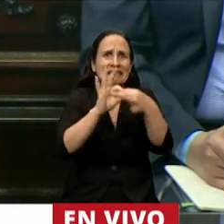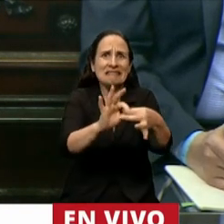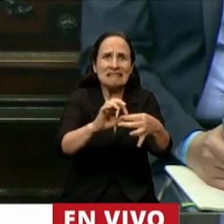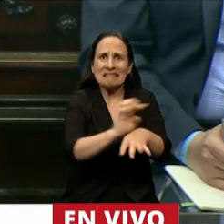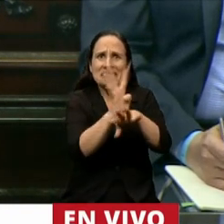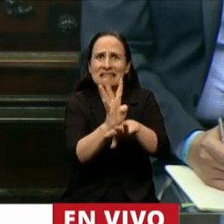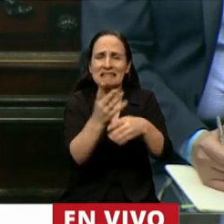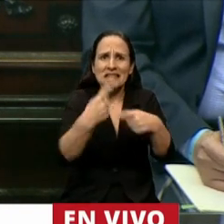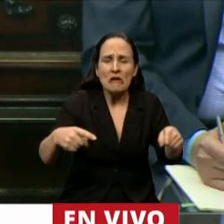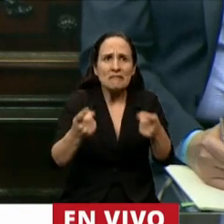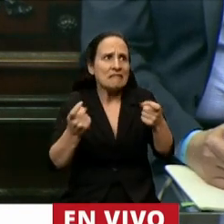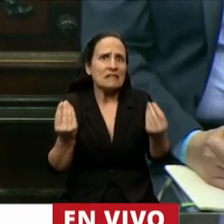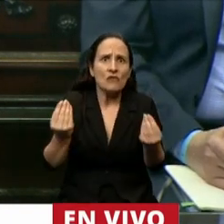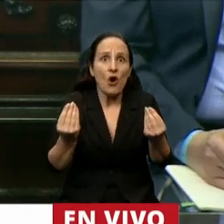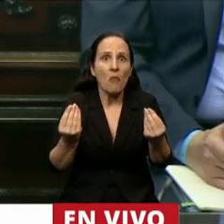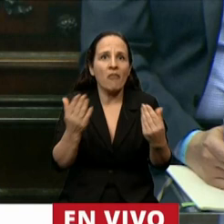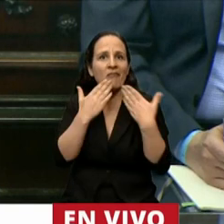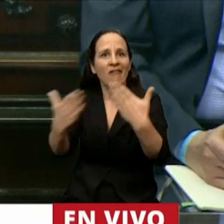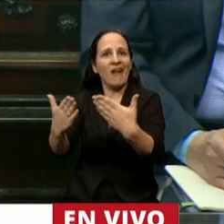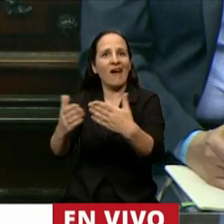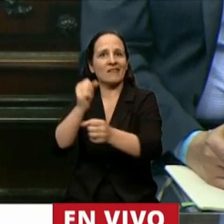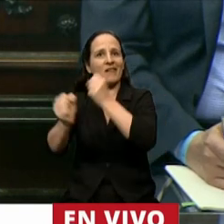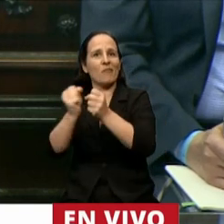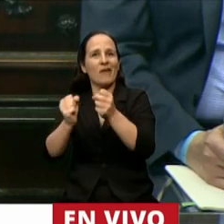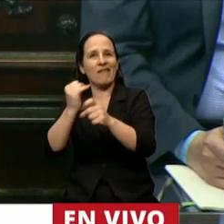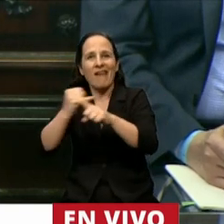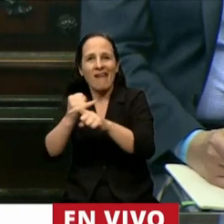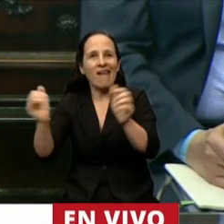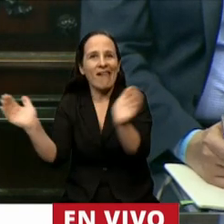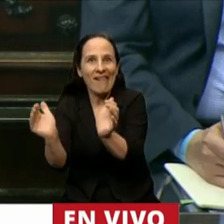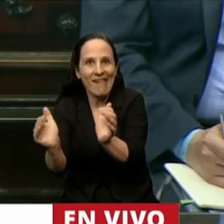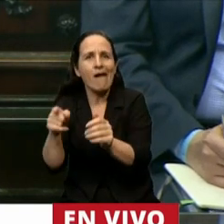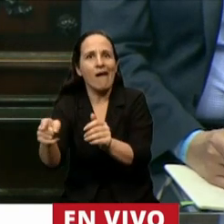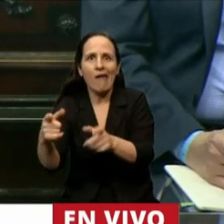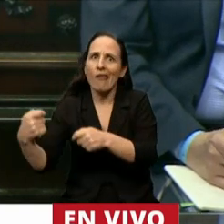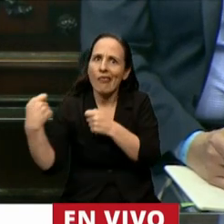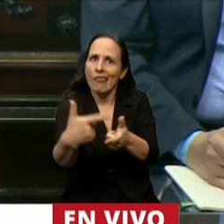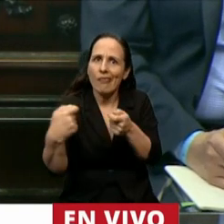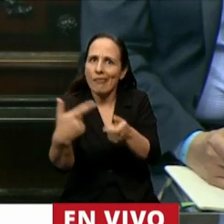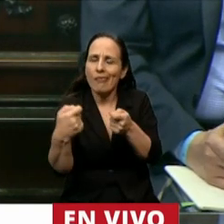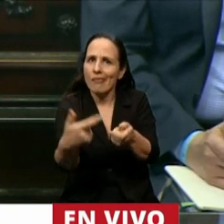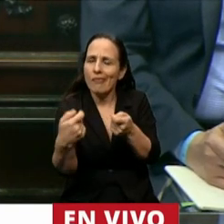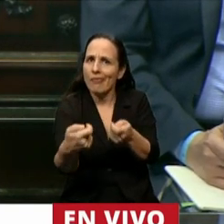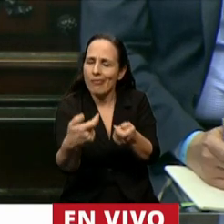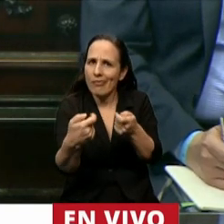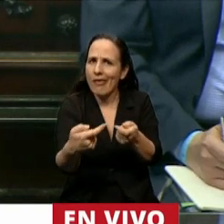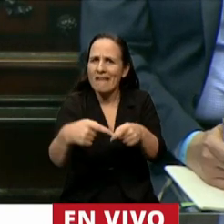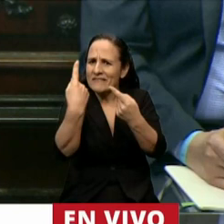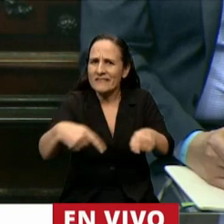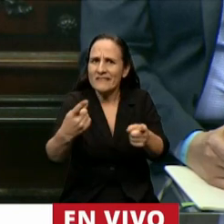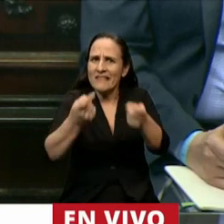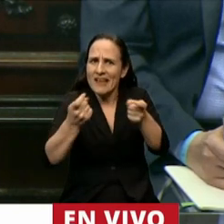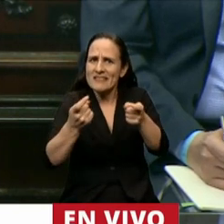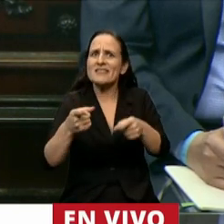nuestras pymes terminan garantizando prácticamente todos los